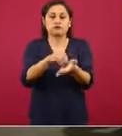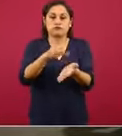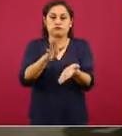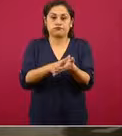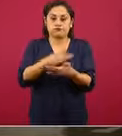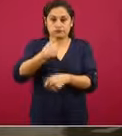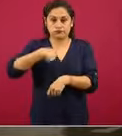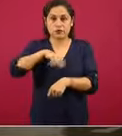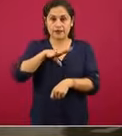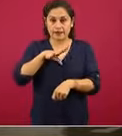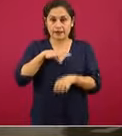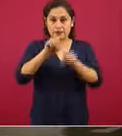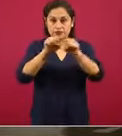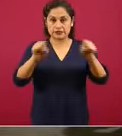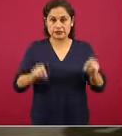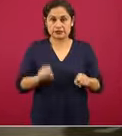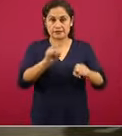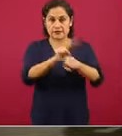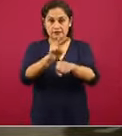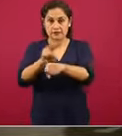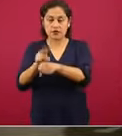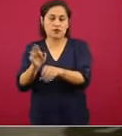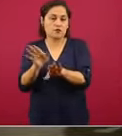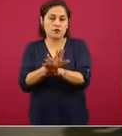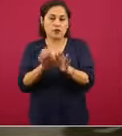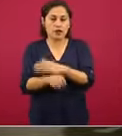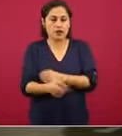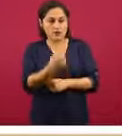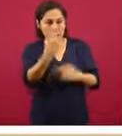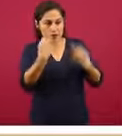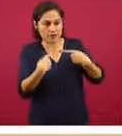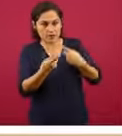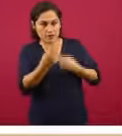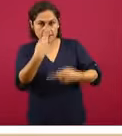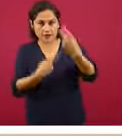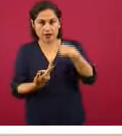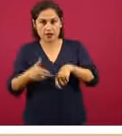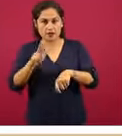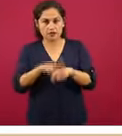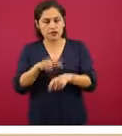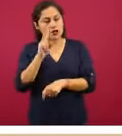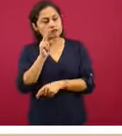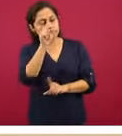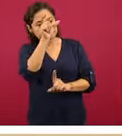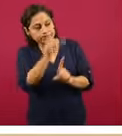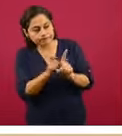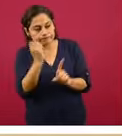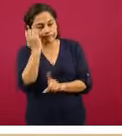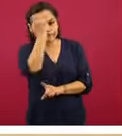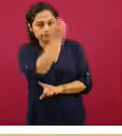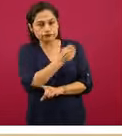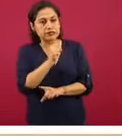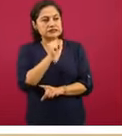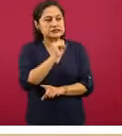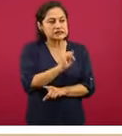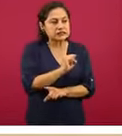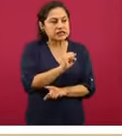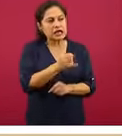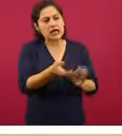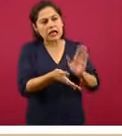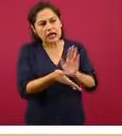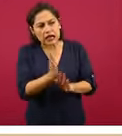epidemiológica que cuando llega un paciente, requiere o no requiere hospitalización. Y se registra como ambulatorio o se registra como hospitalizado.